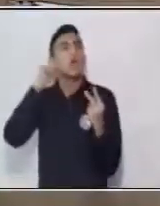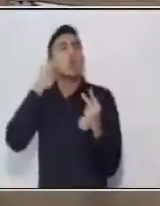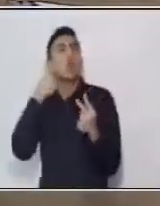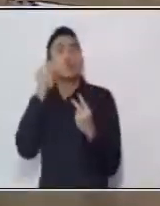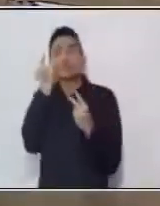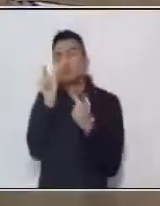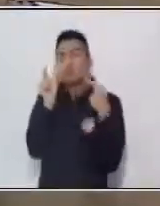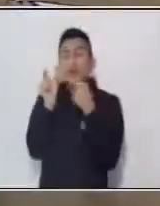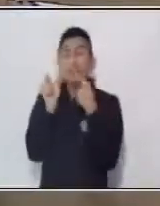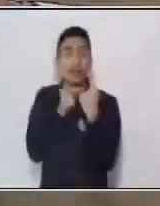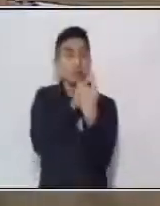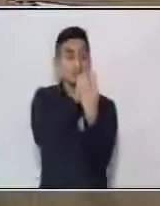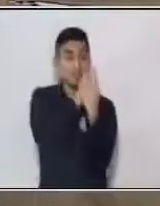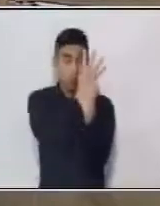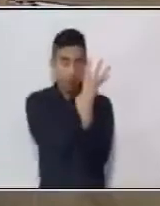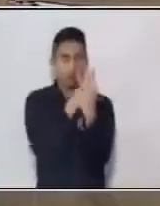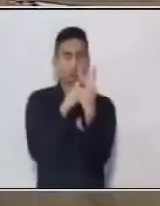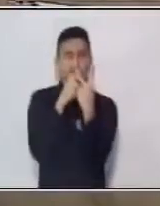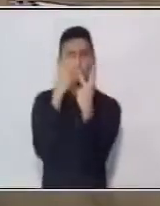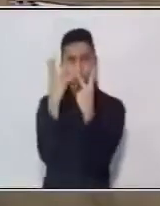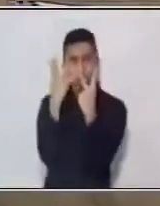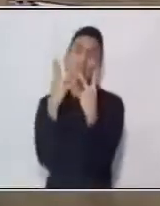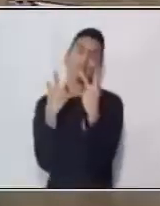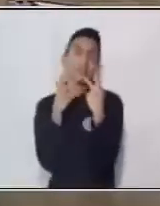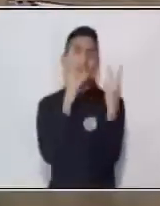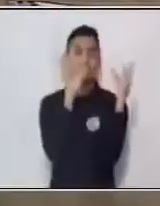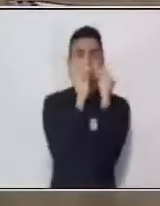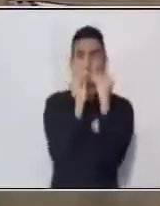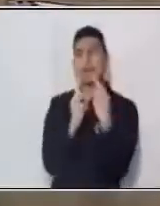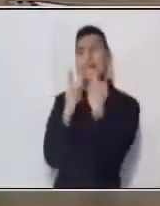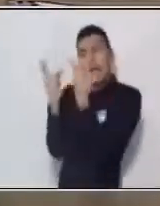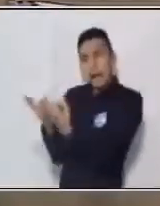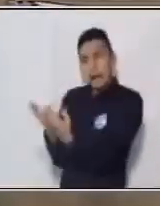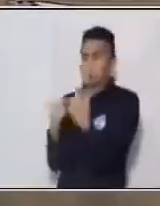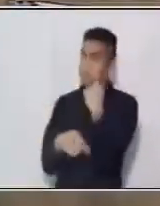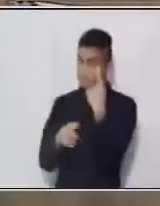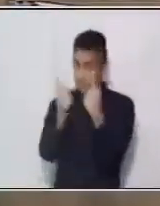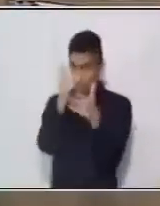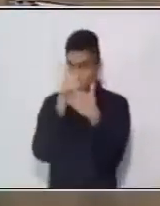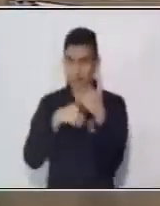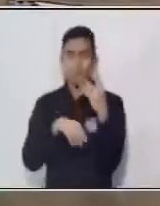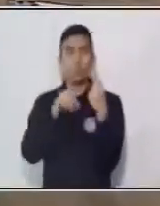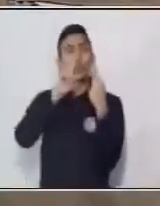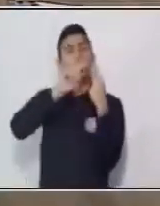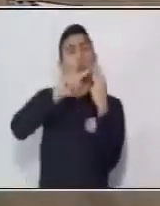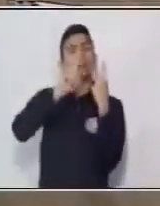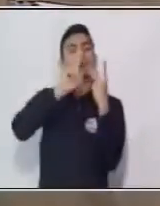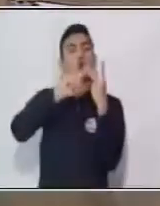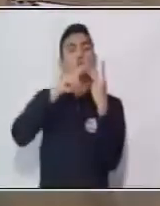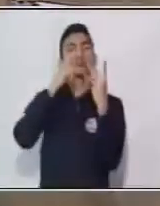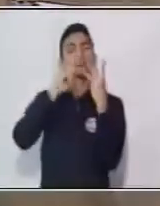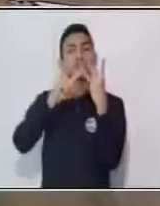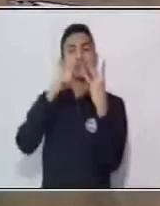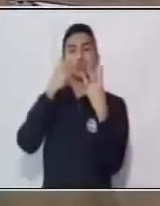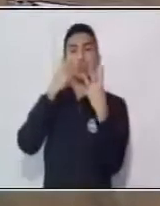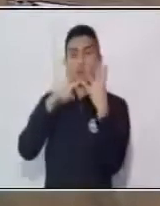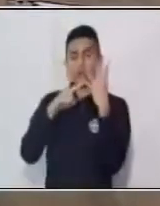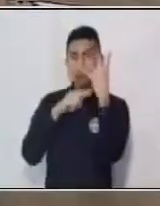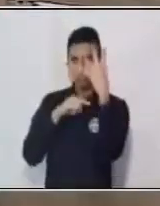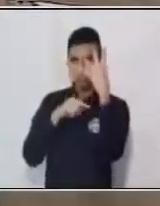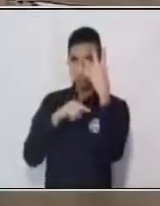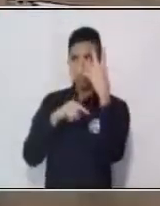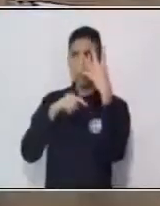tenía cuatro dulces y decidió regalarlos. Ayúdame a contar. Uno, dos, tres, cuatro.